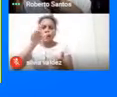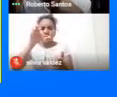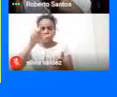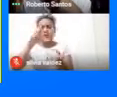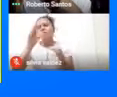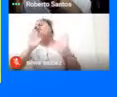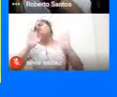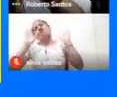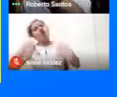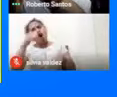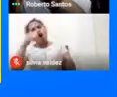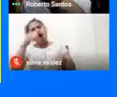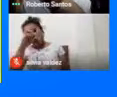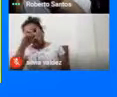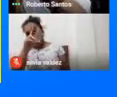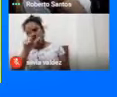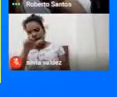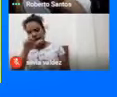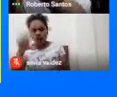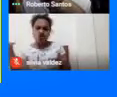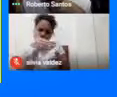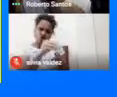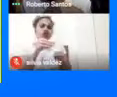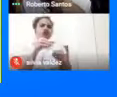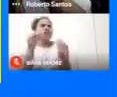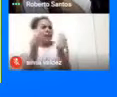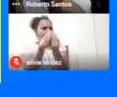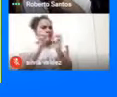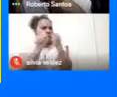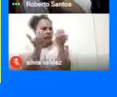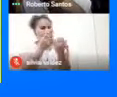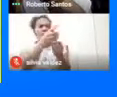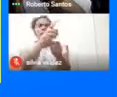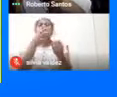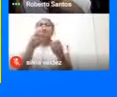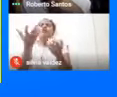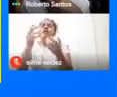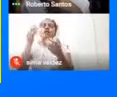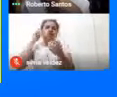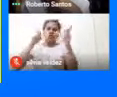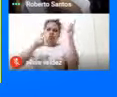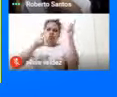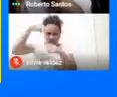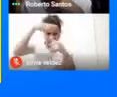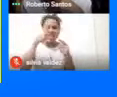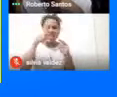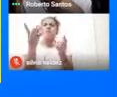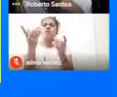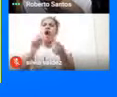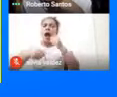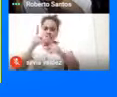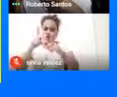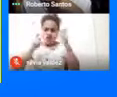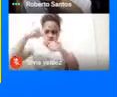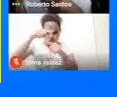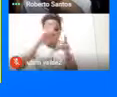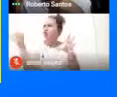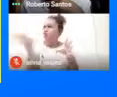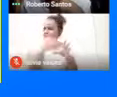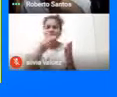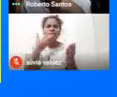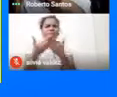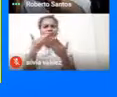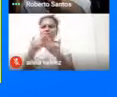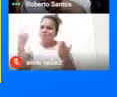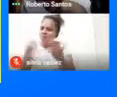Carolina A ti Y a todo el equipo De colegios Amigos del turismo A todo el equipo Que está manejando Esta cátedra De verdad Mil y mil gracias Esperamos Pues